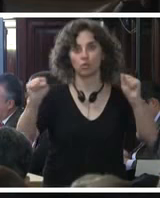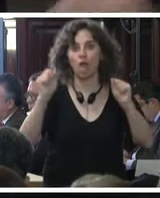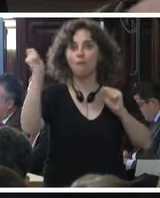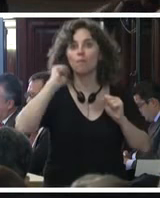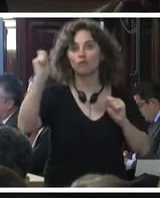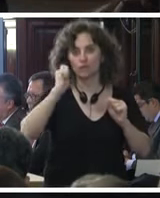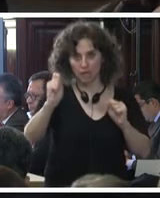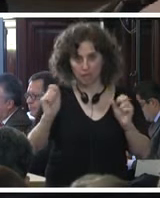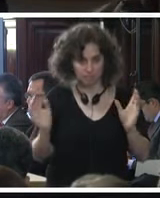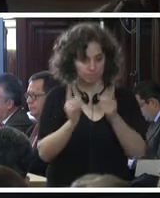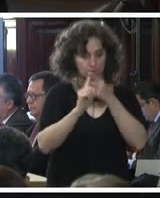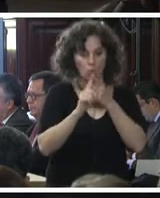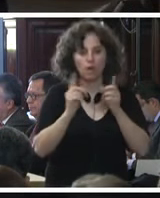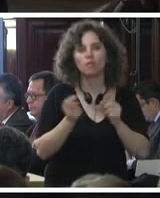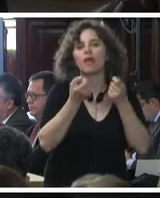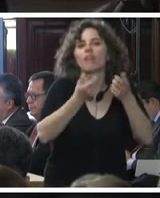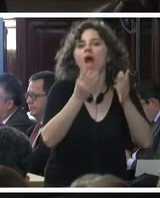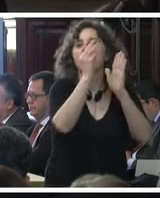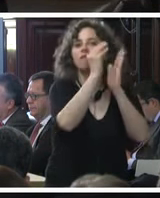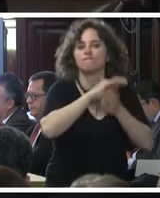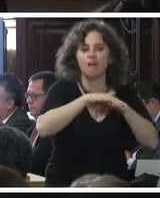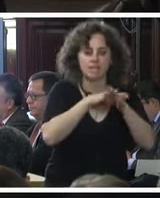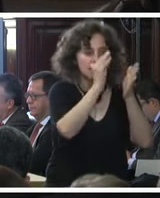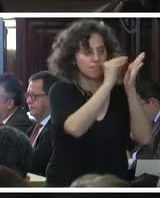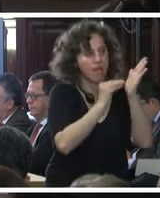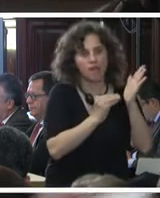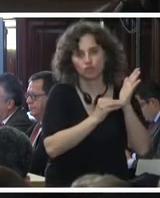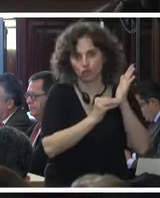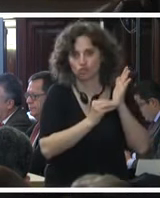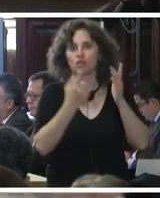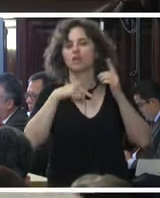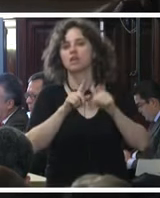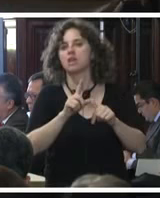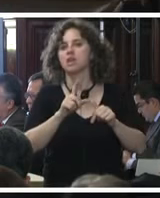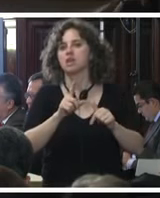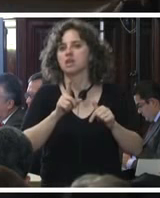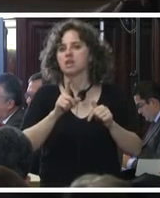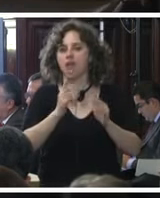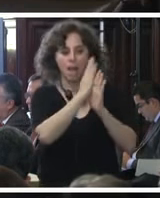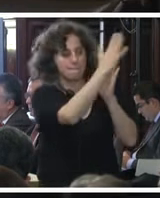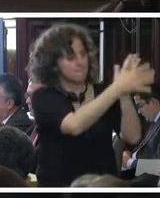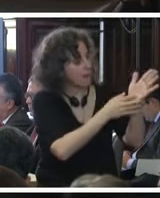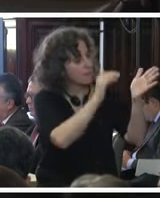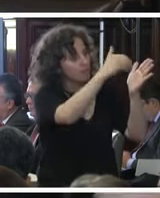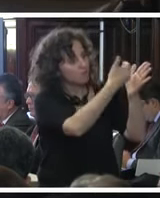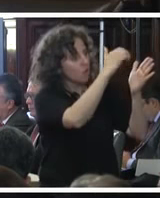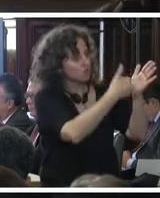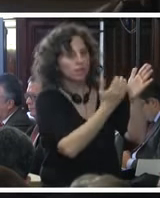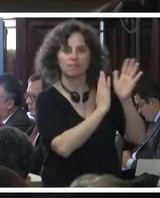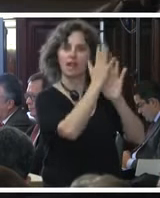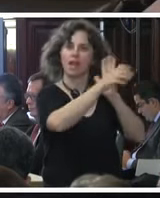para dar lugar a una base de datos nacional y el respectivo mapa de fosas en el país